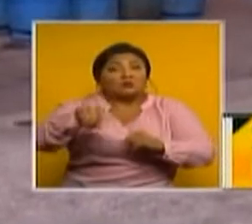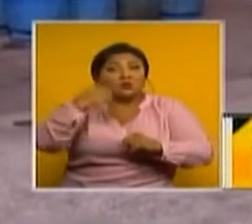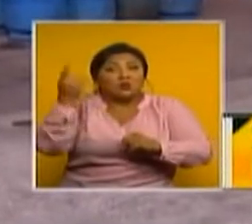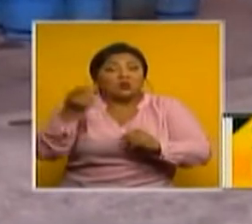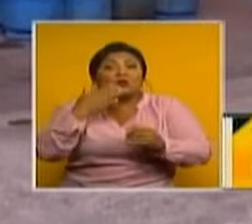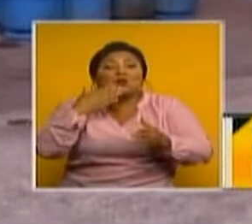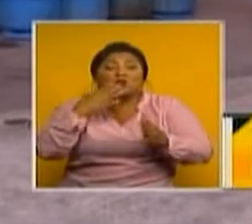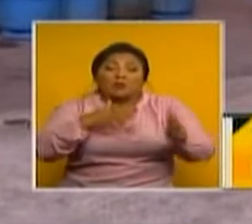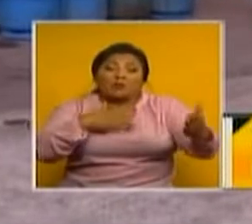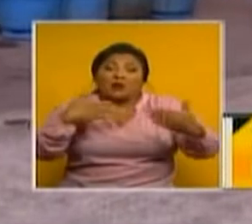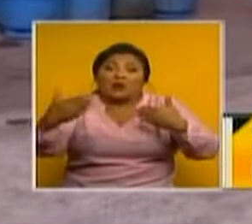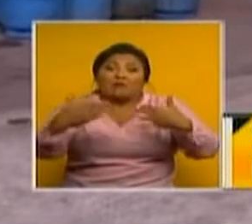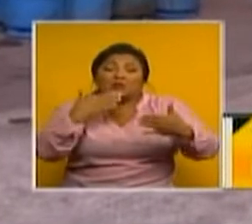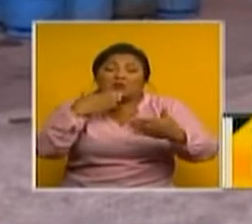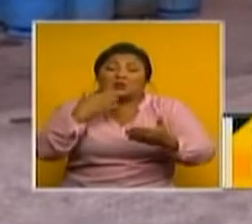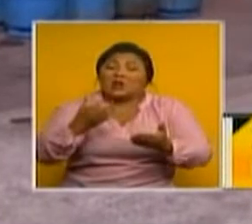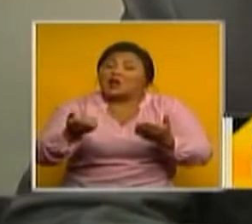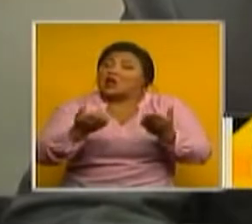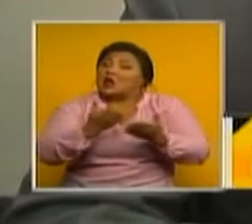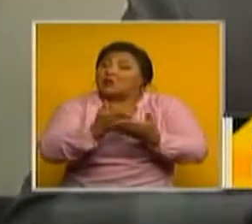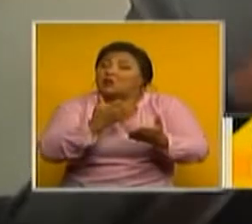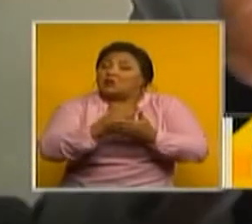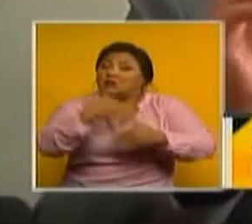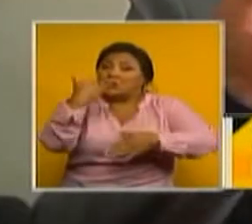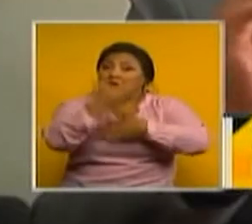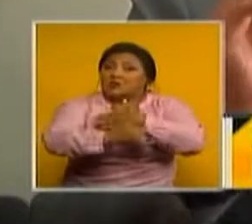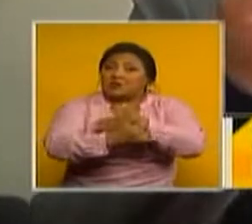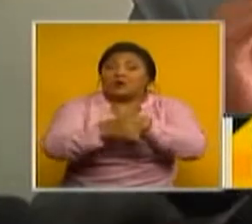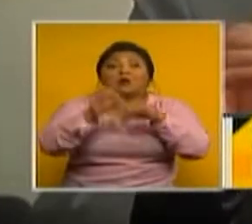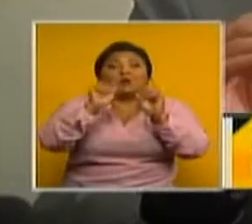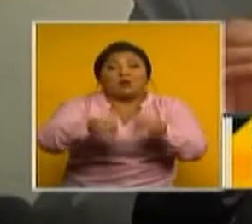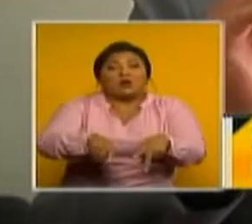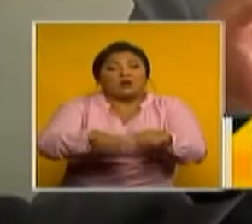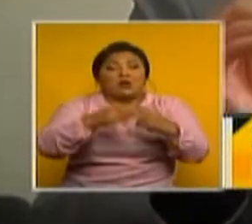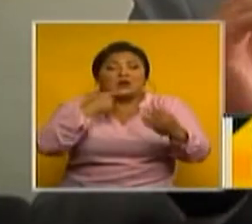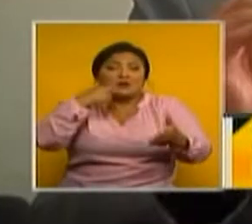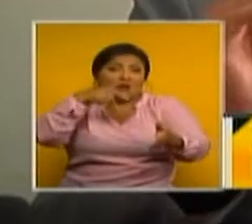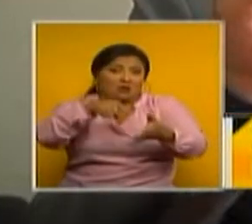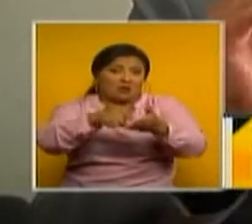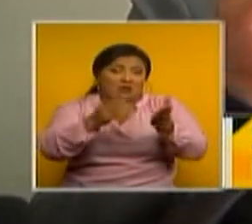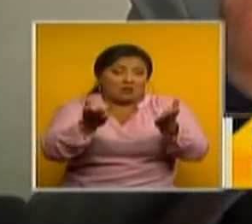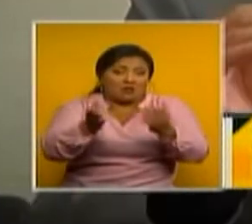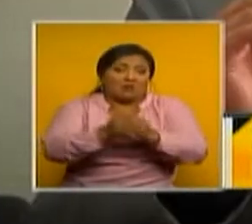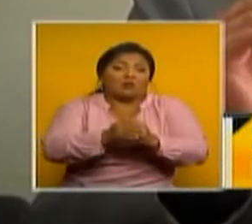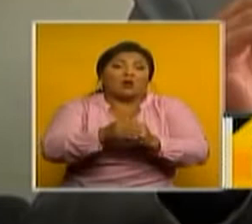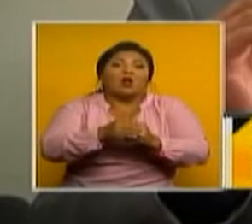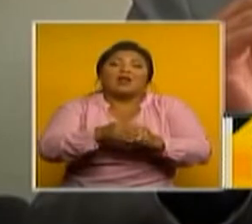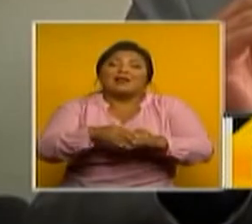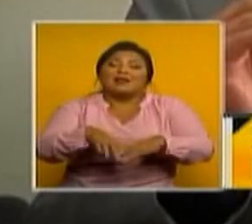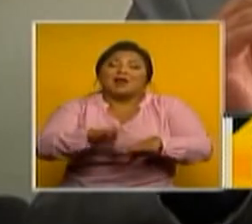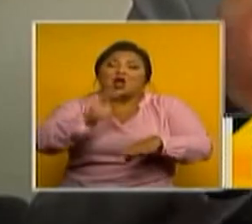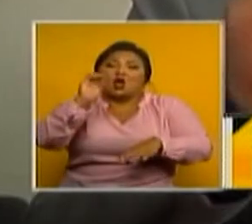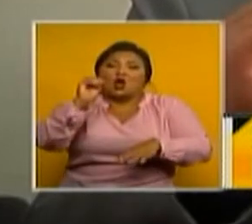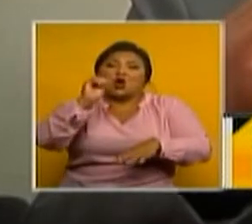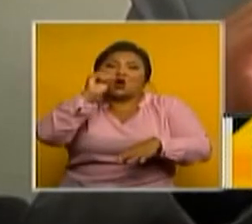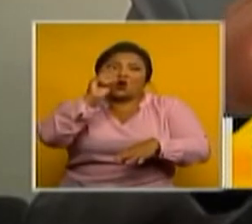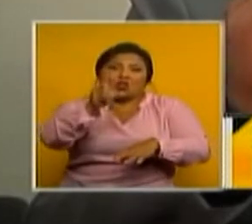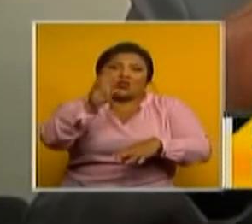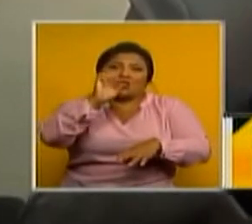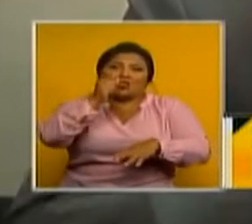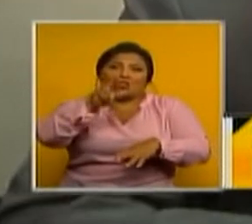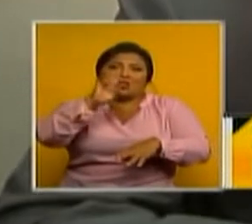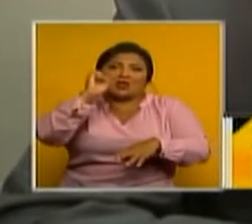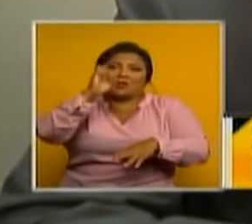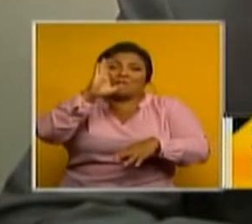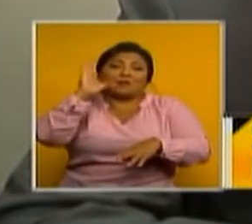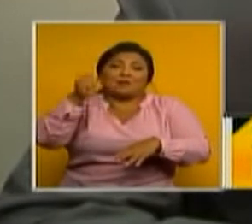para enfrentar la situación económica del país. Podrían empezar por ejemplo en el caso de Odebrecht que se calcula que